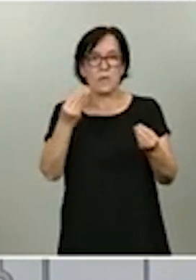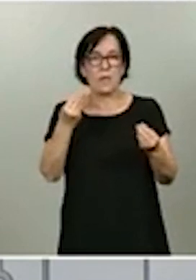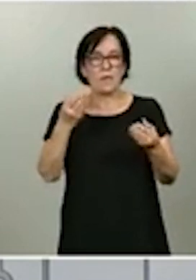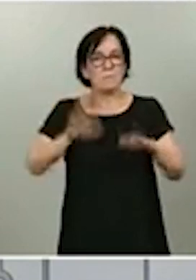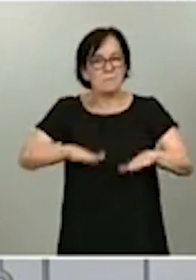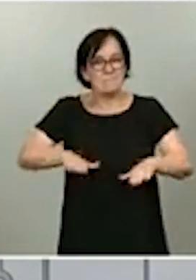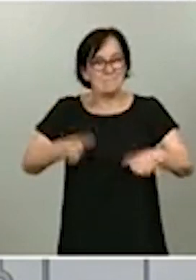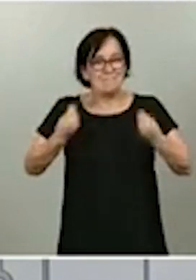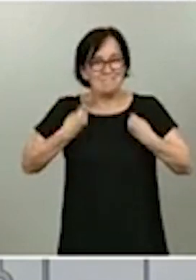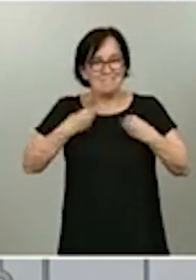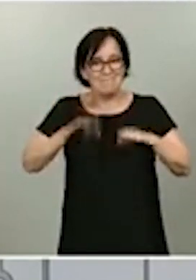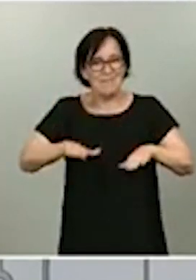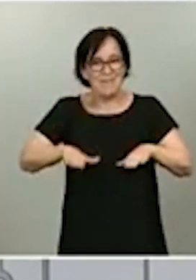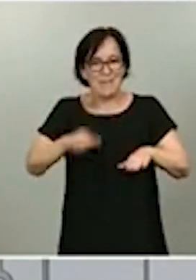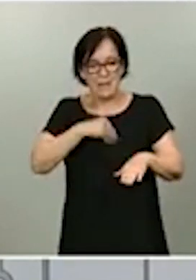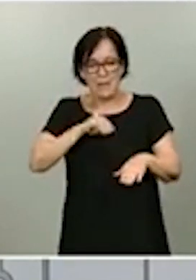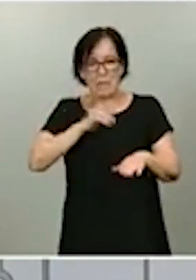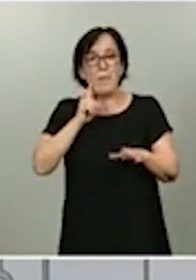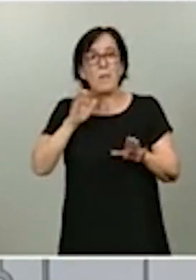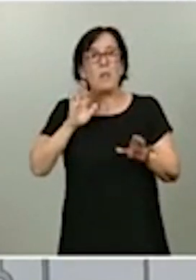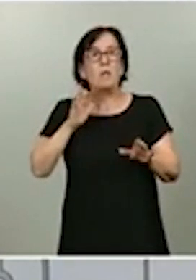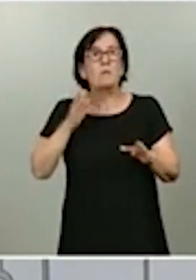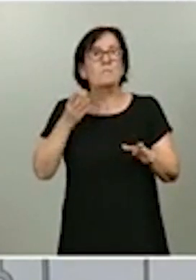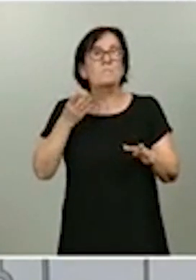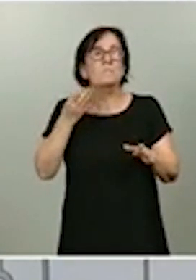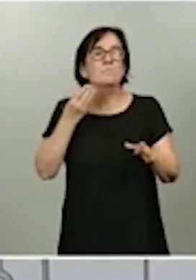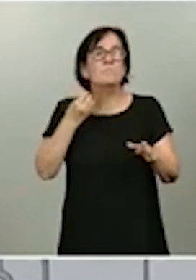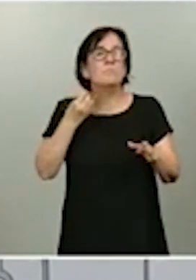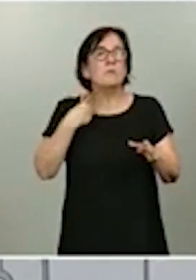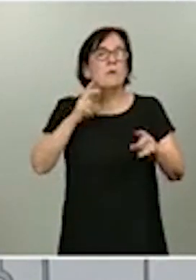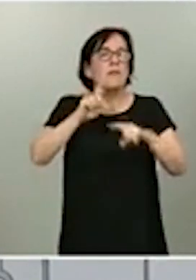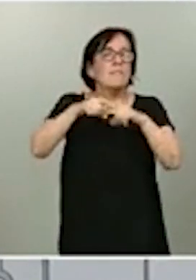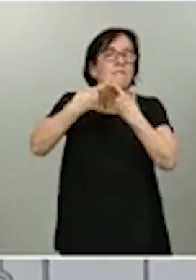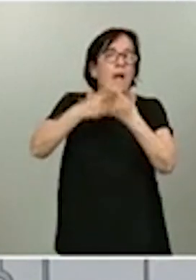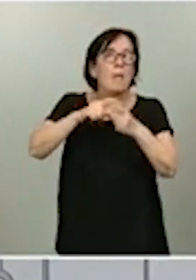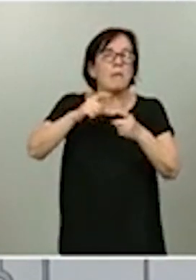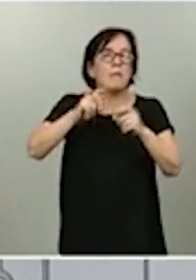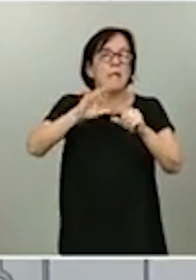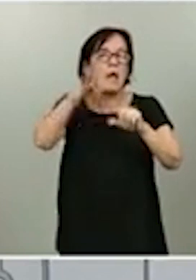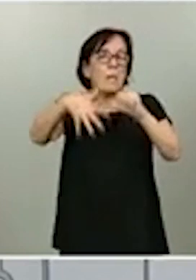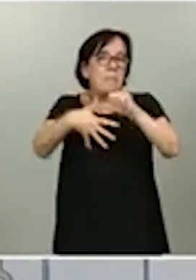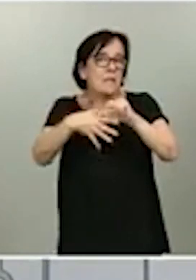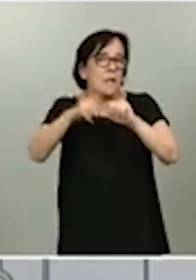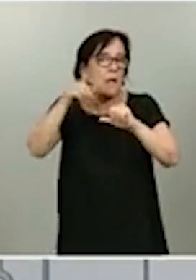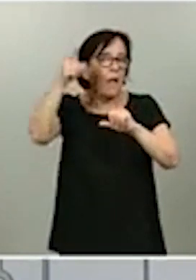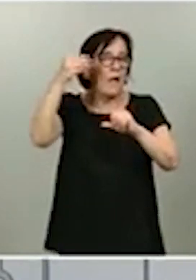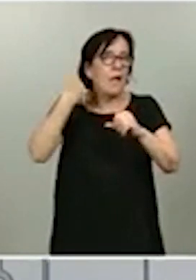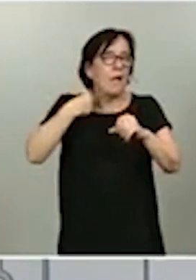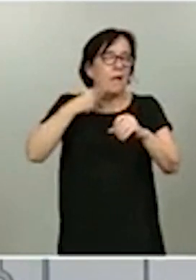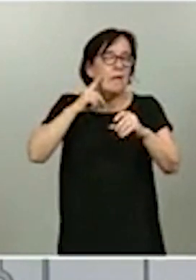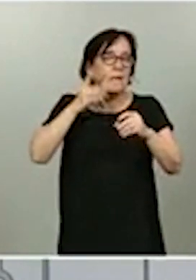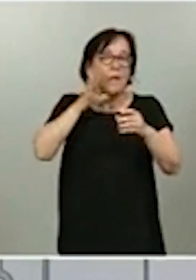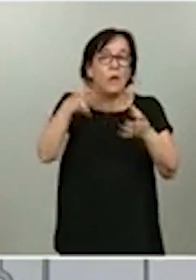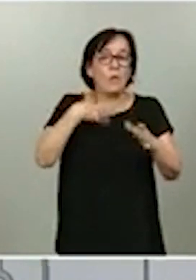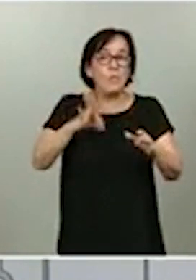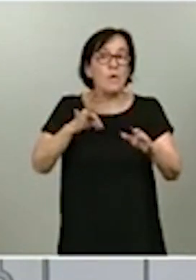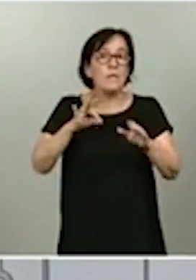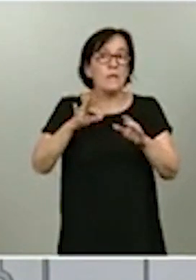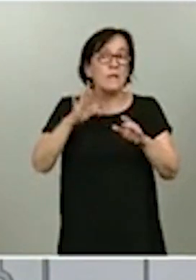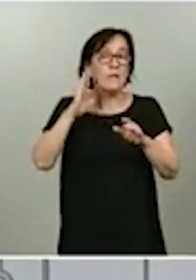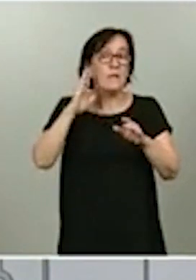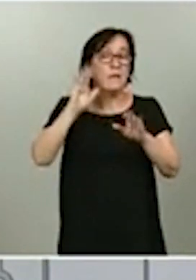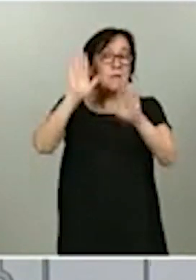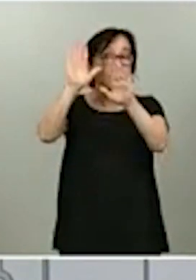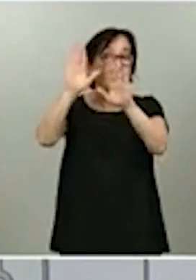pero que son de origen o tienen familia en América Latina y que en un momento determinado se pudieron quedar allí retenidas